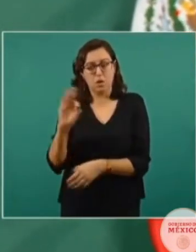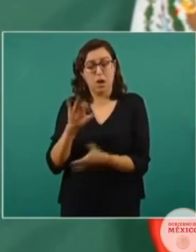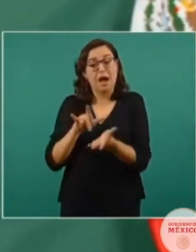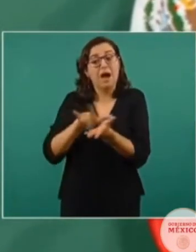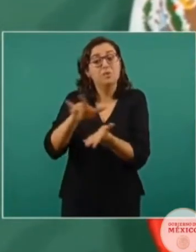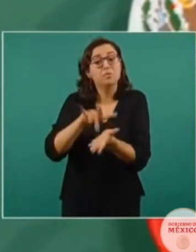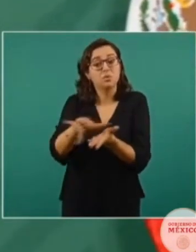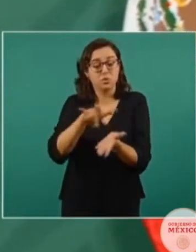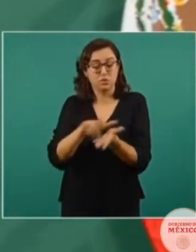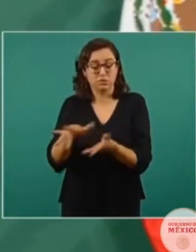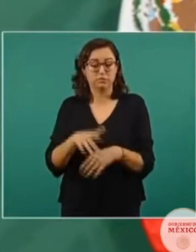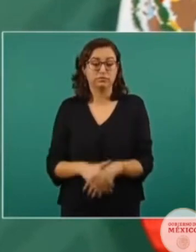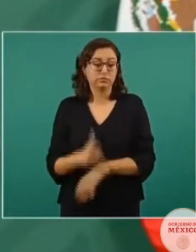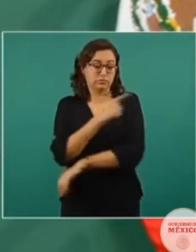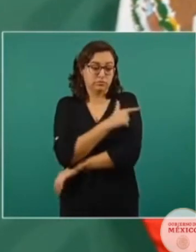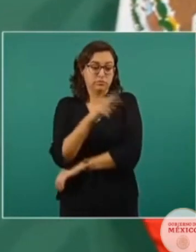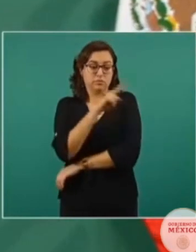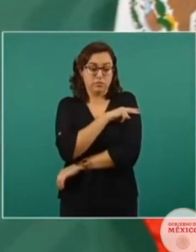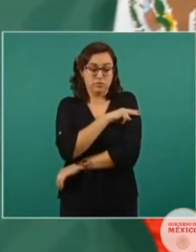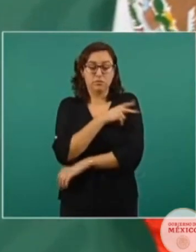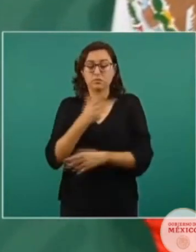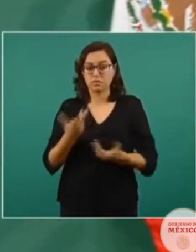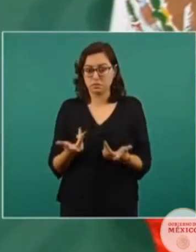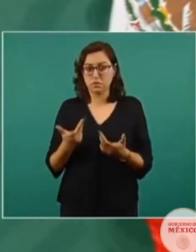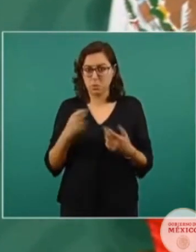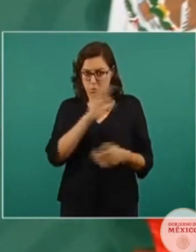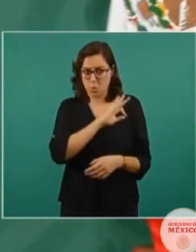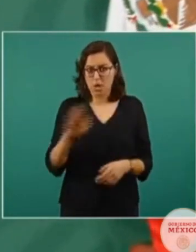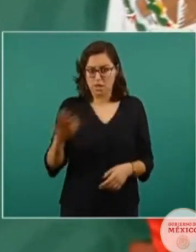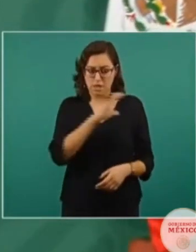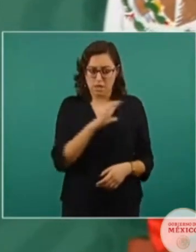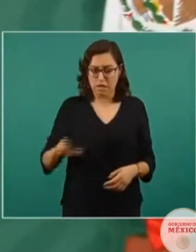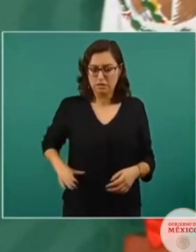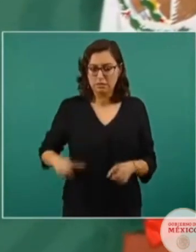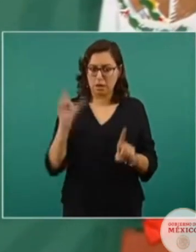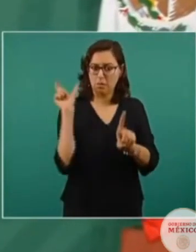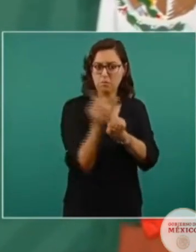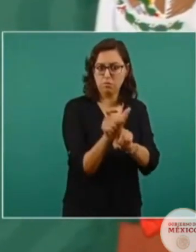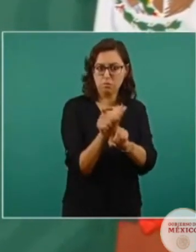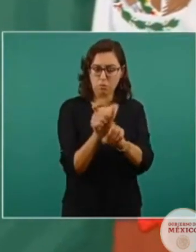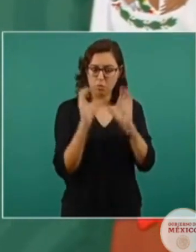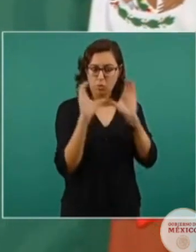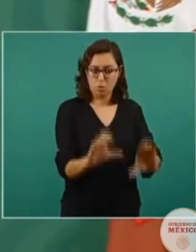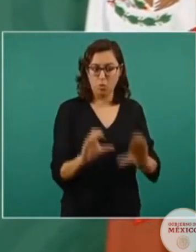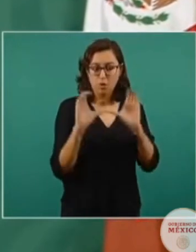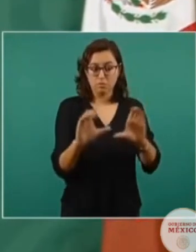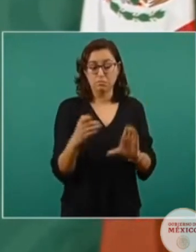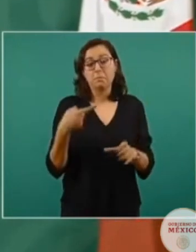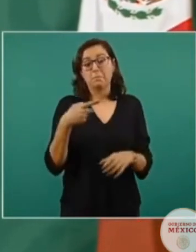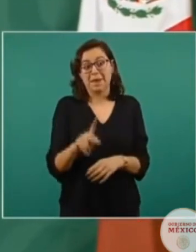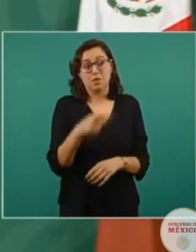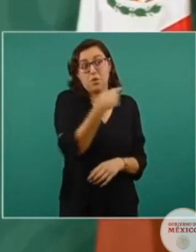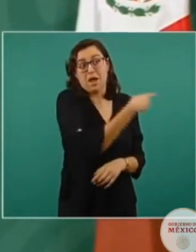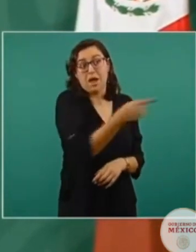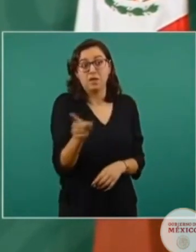protección a candidatos que lo solicitan, pero tiene que ser una labor conjunta y se está